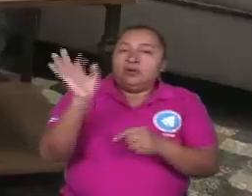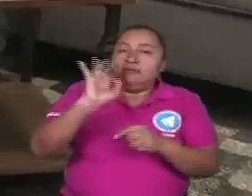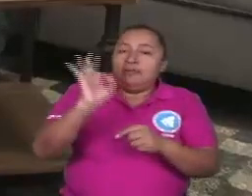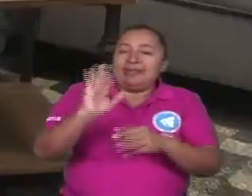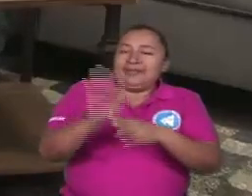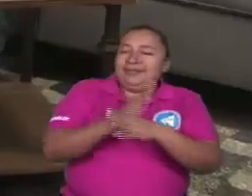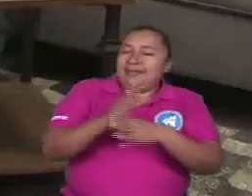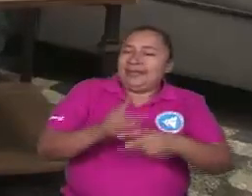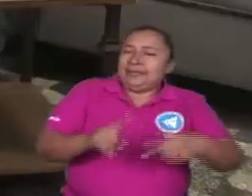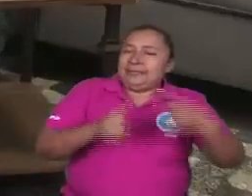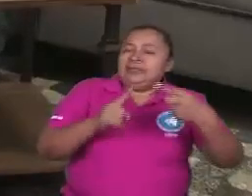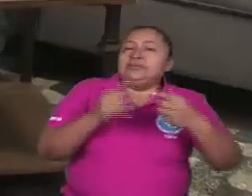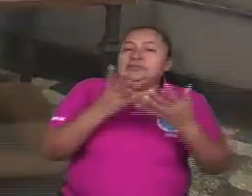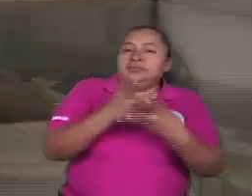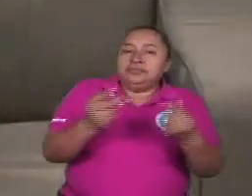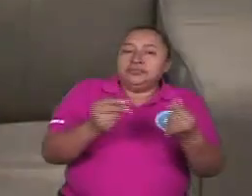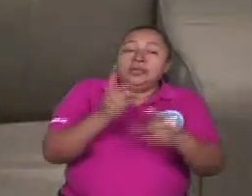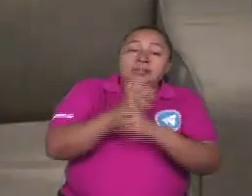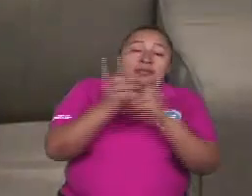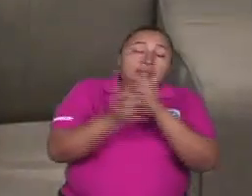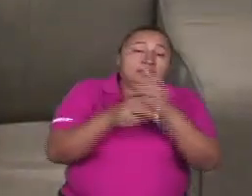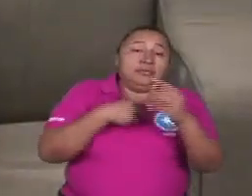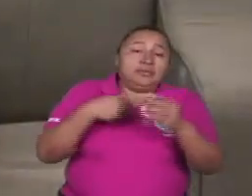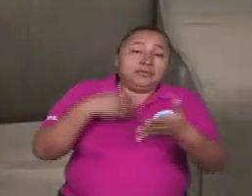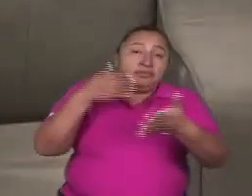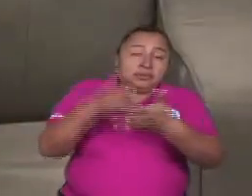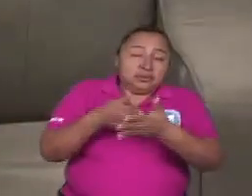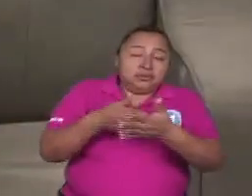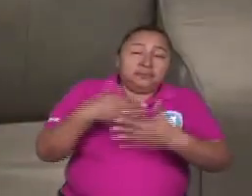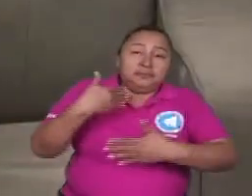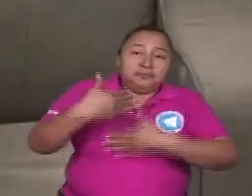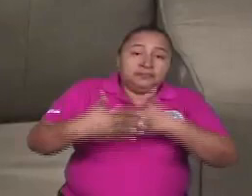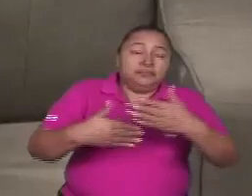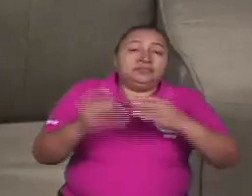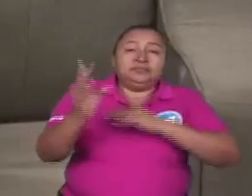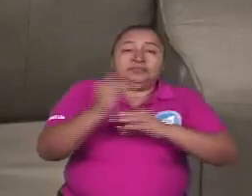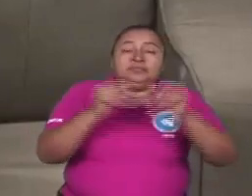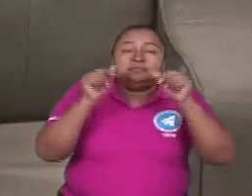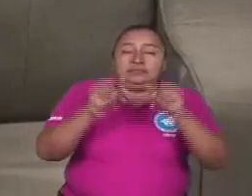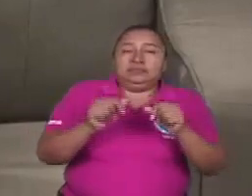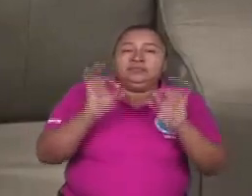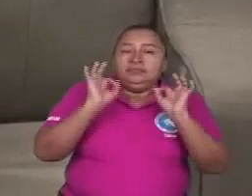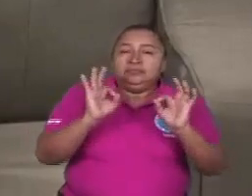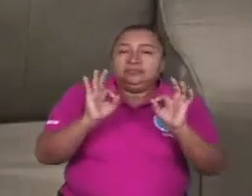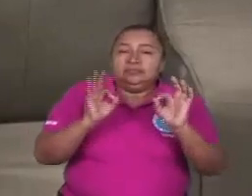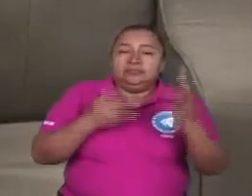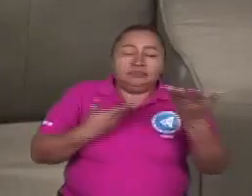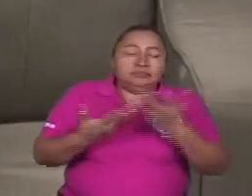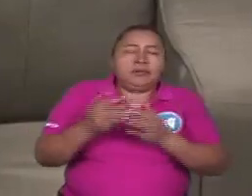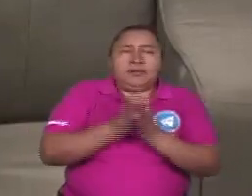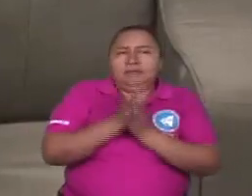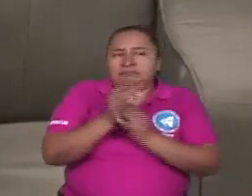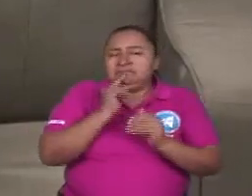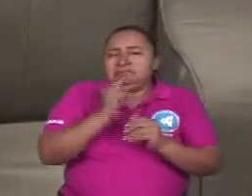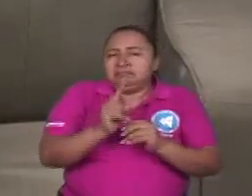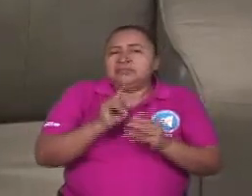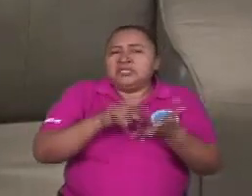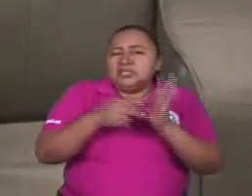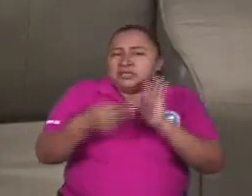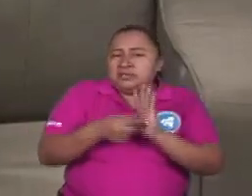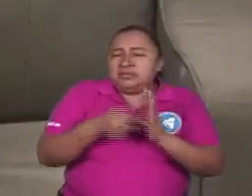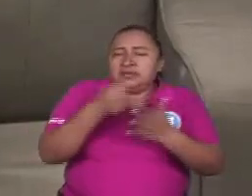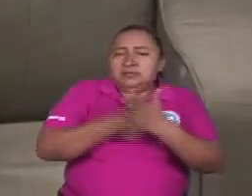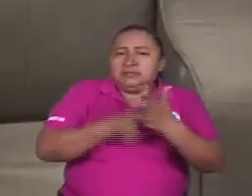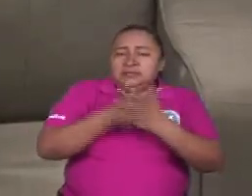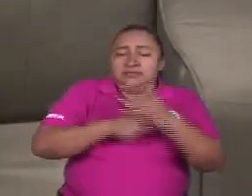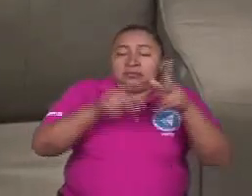sí ante sí agresivo y destructor. Tenemos que hacer una pausa con ese proceso de conversación bien interesante sobre lo que ha significado la